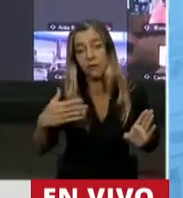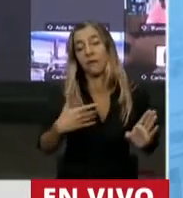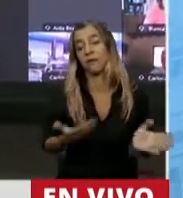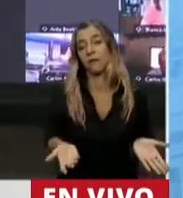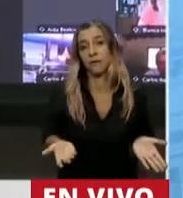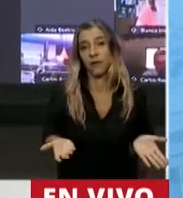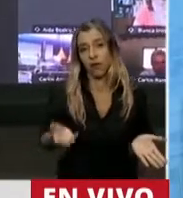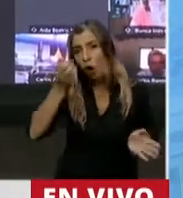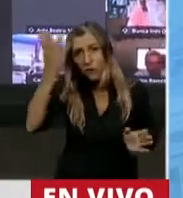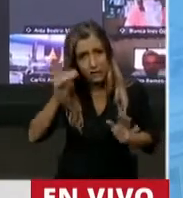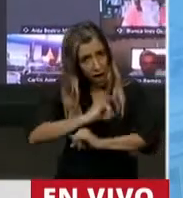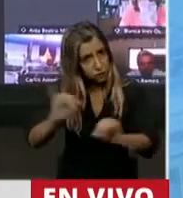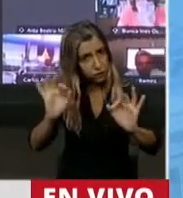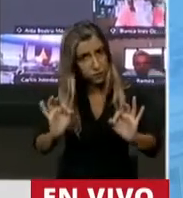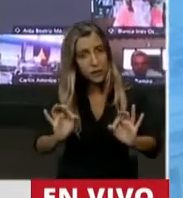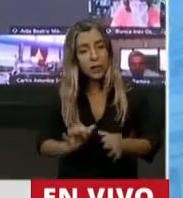oficiales.